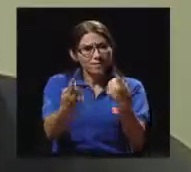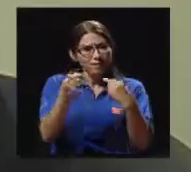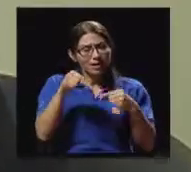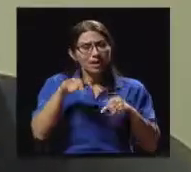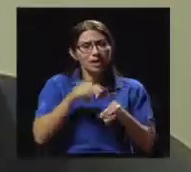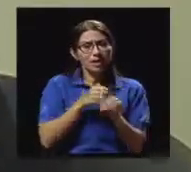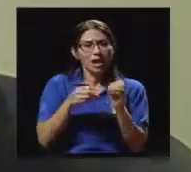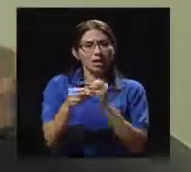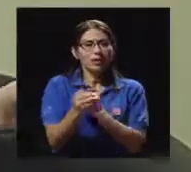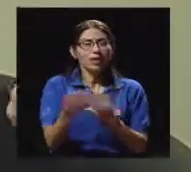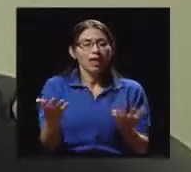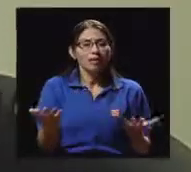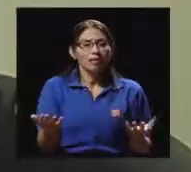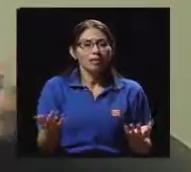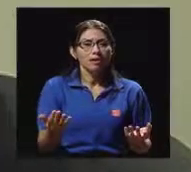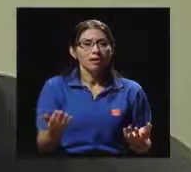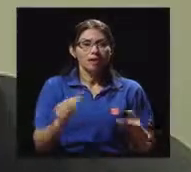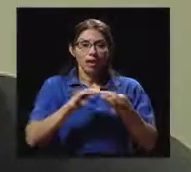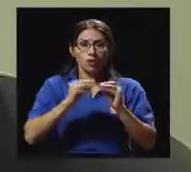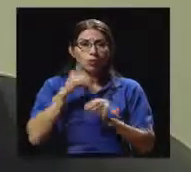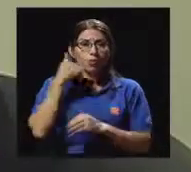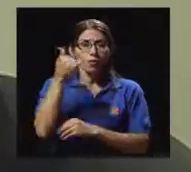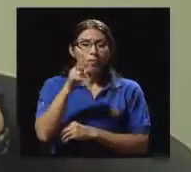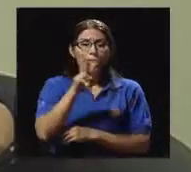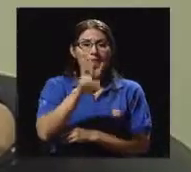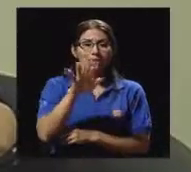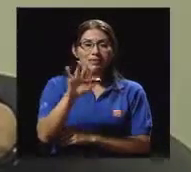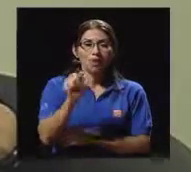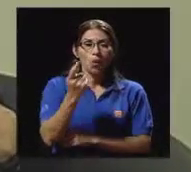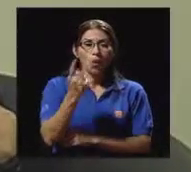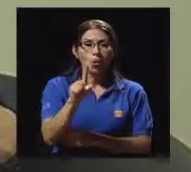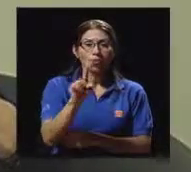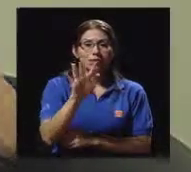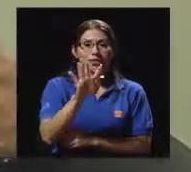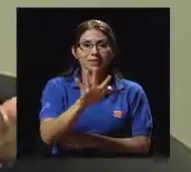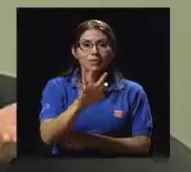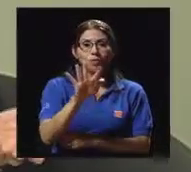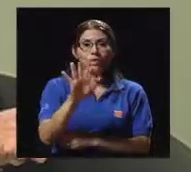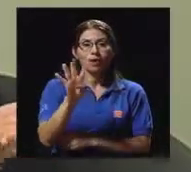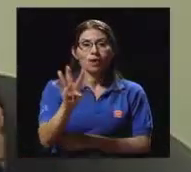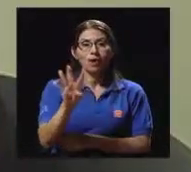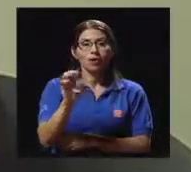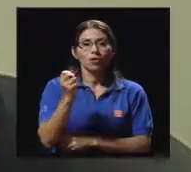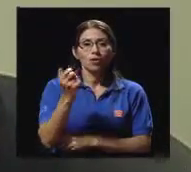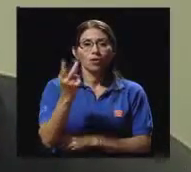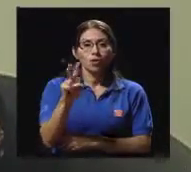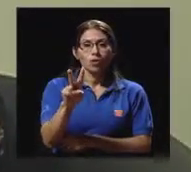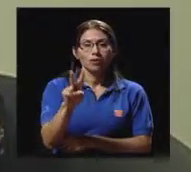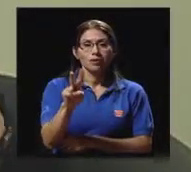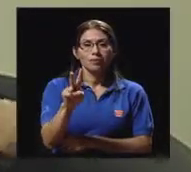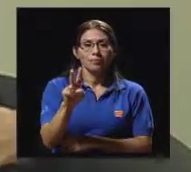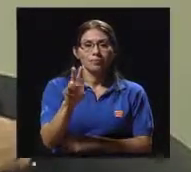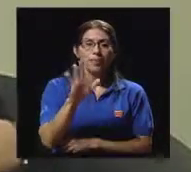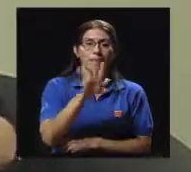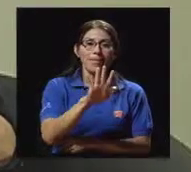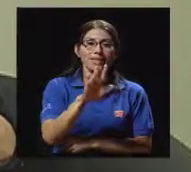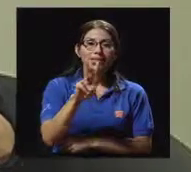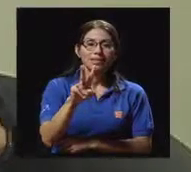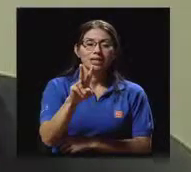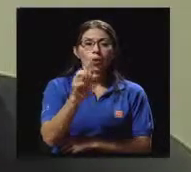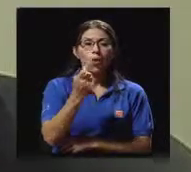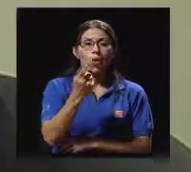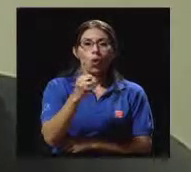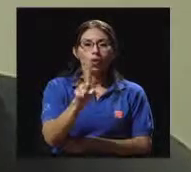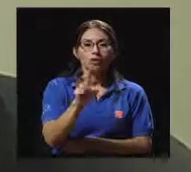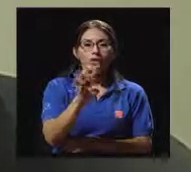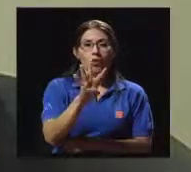unidad, el número 2511-5412-2511-4129.